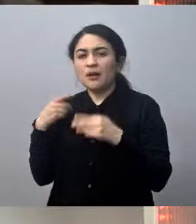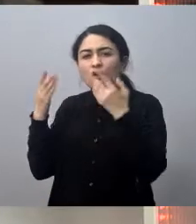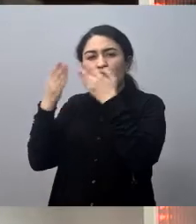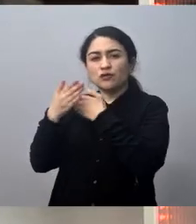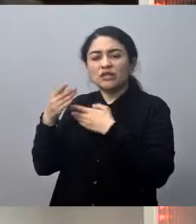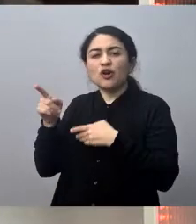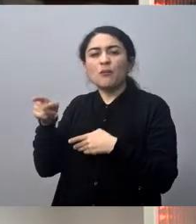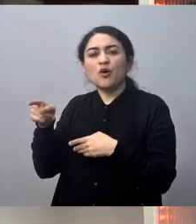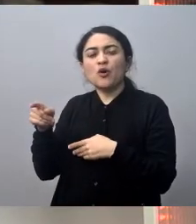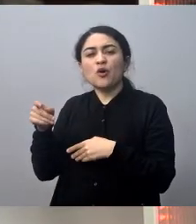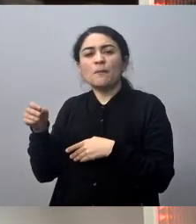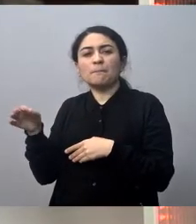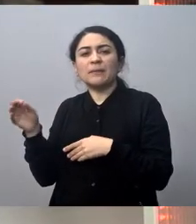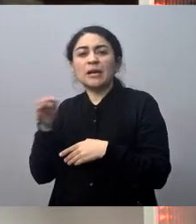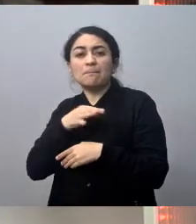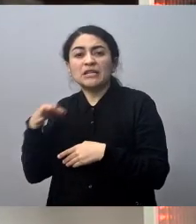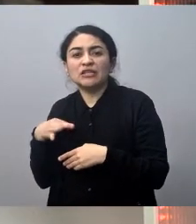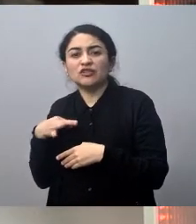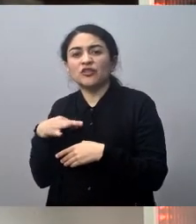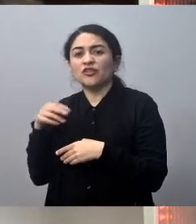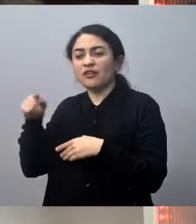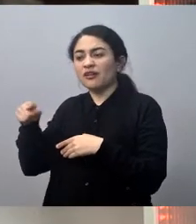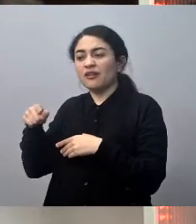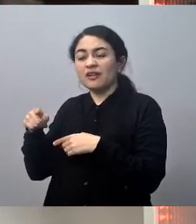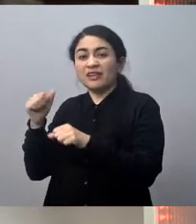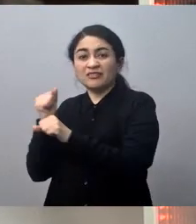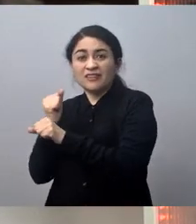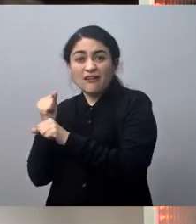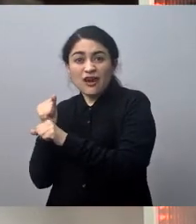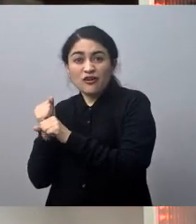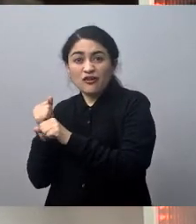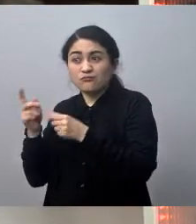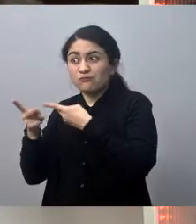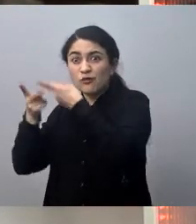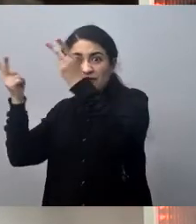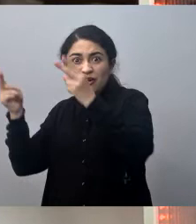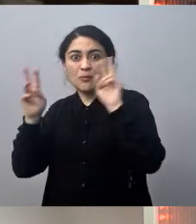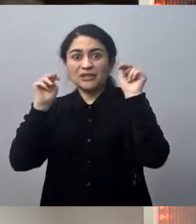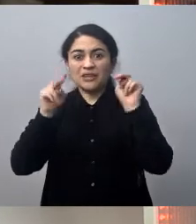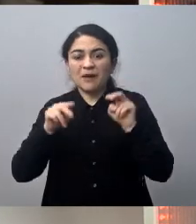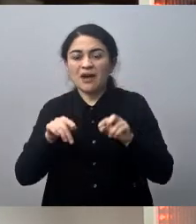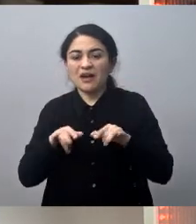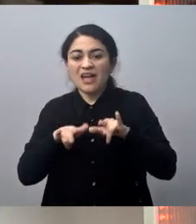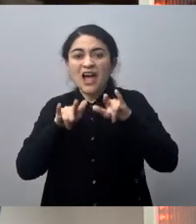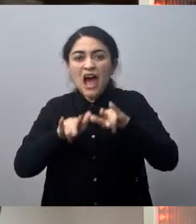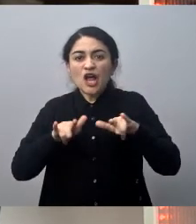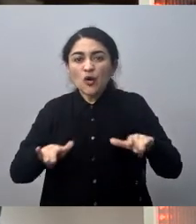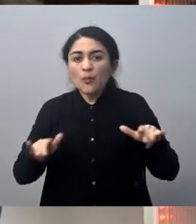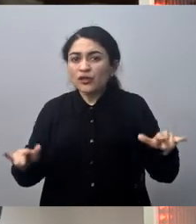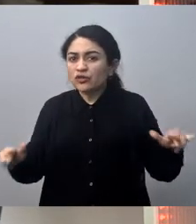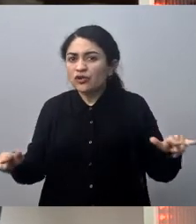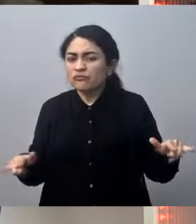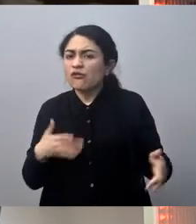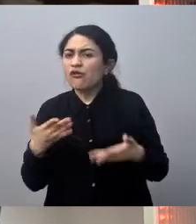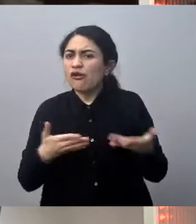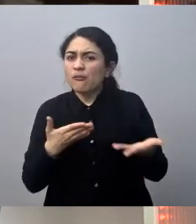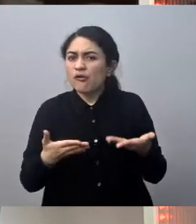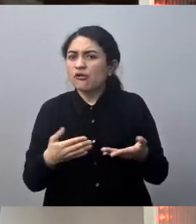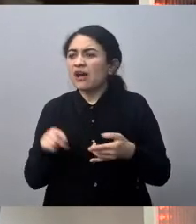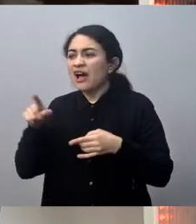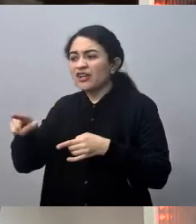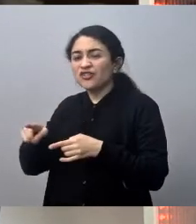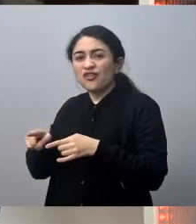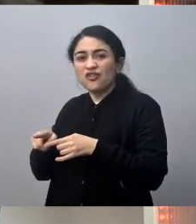Públicas por el tema del aeropuerto, porque también es otro tema importante. ¿Cómo avanzando? Porque a ustedes se les pidió un cambio de suelo.